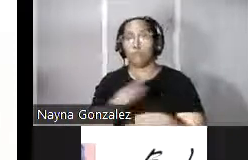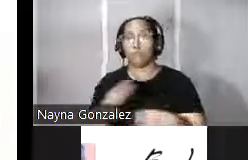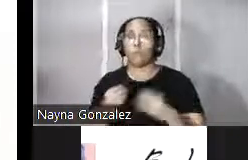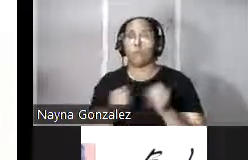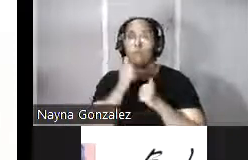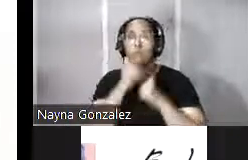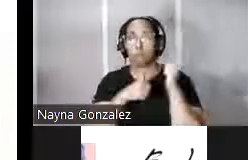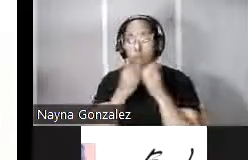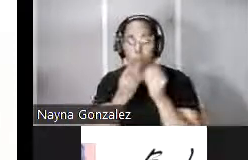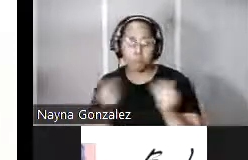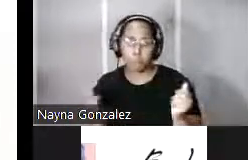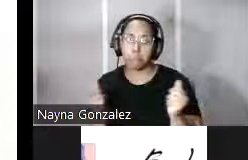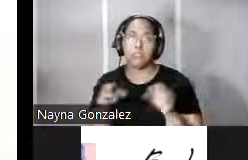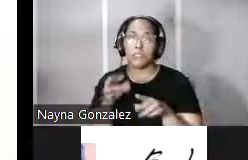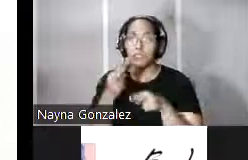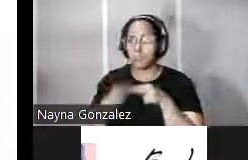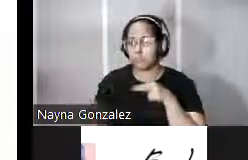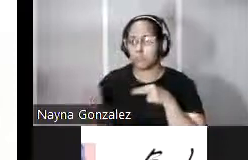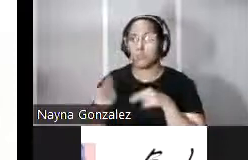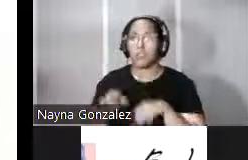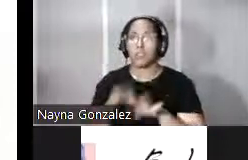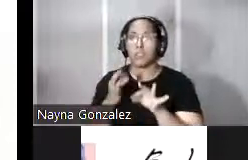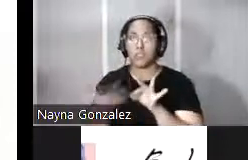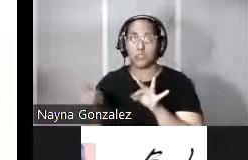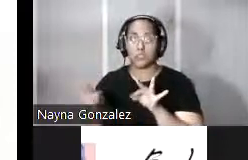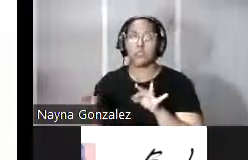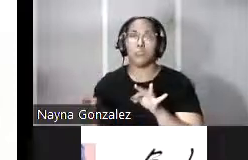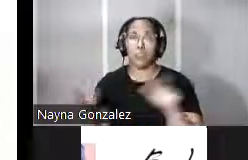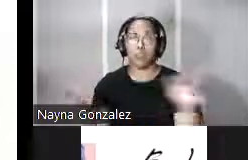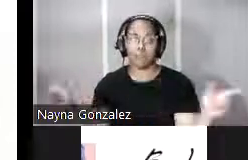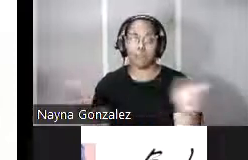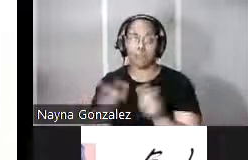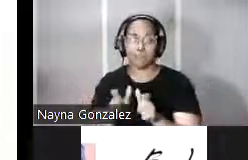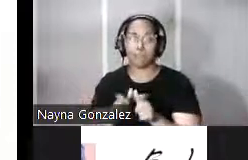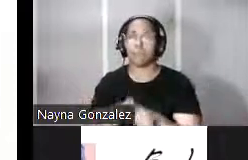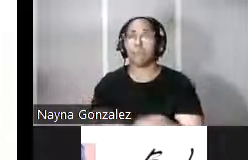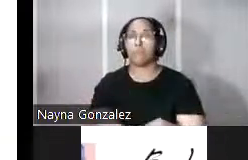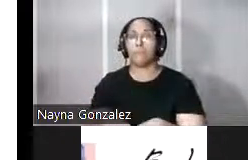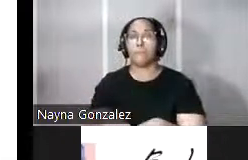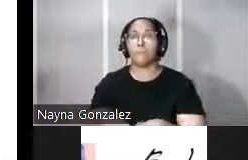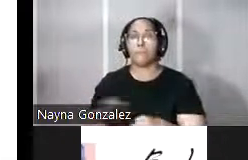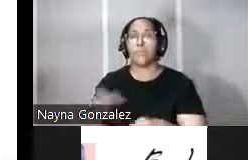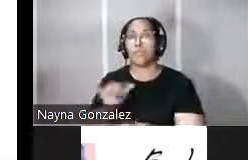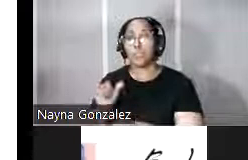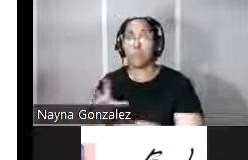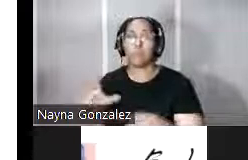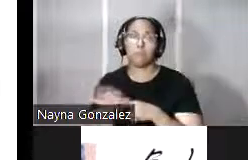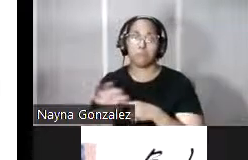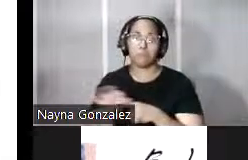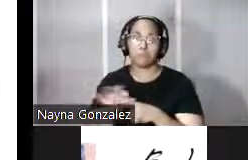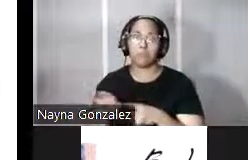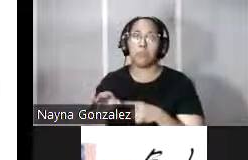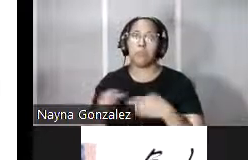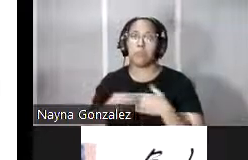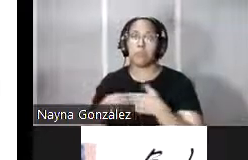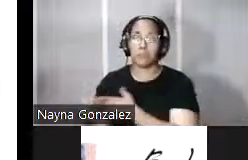sencillas fortificaciones aisladas de tamaño mucho más reducido que la baluartada rigurosamente funcional y erigidas en